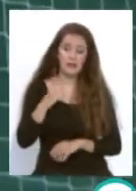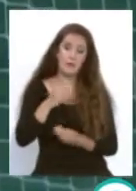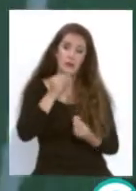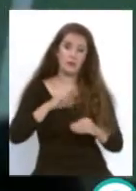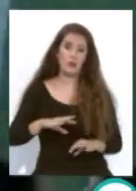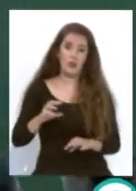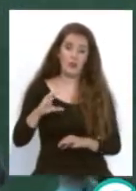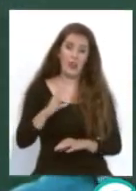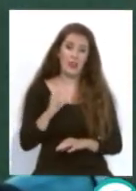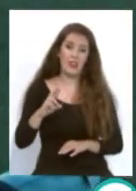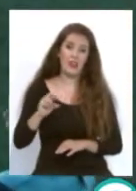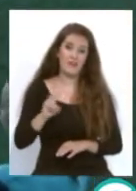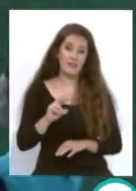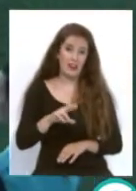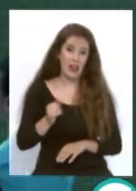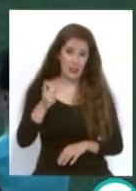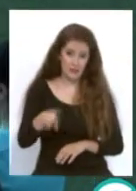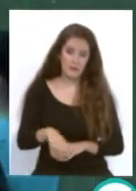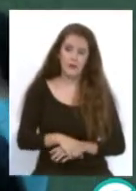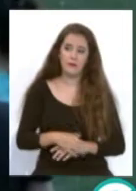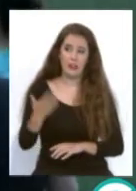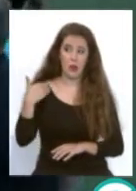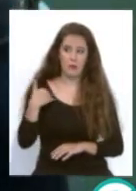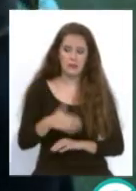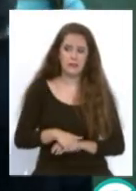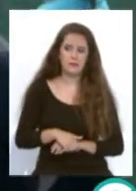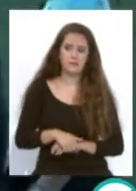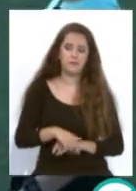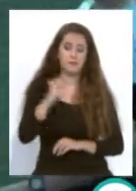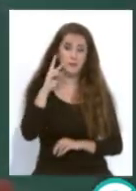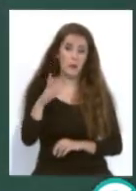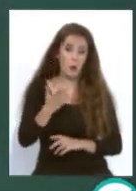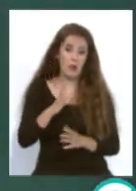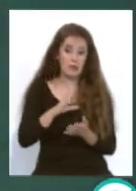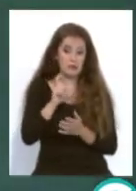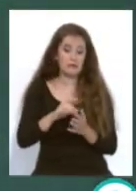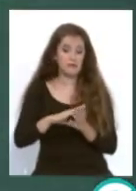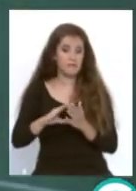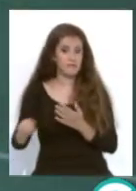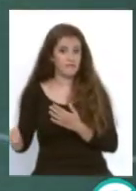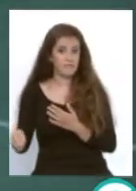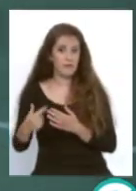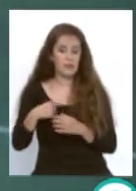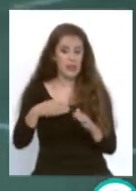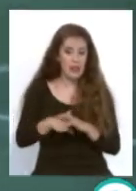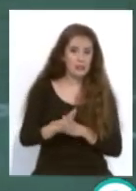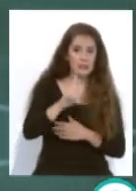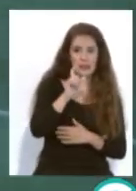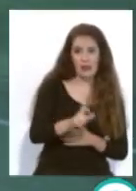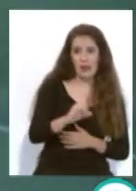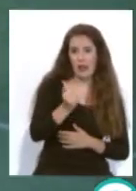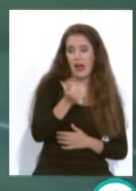César Vega anteriormente y aquí vemos justamente cuando se retira Javi Navarro entra Javi Moreno ex